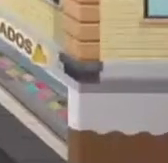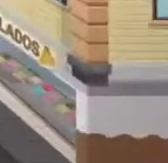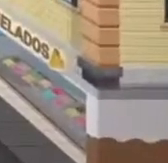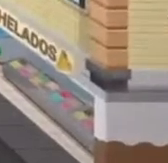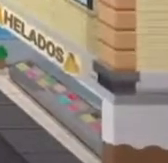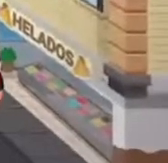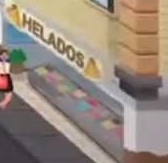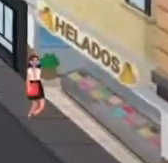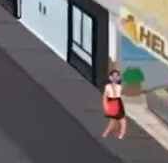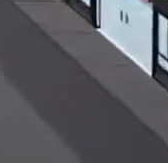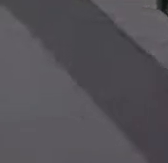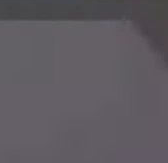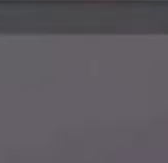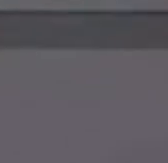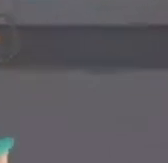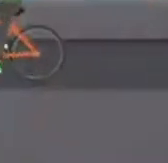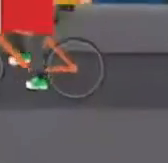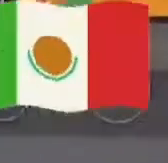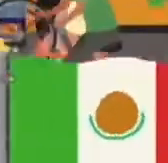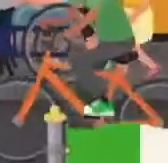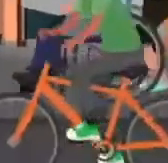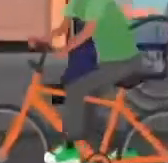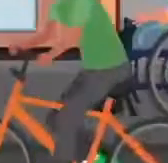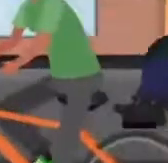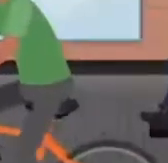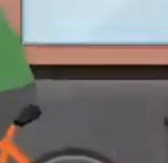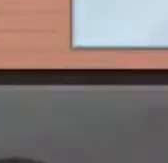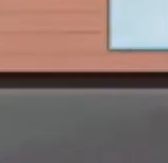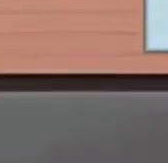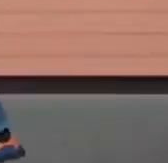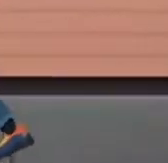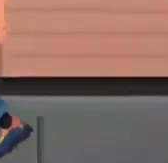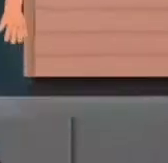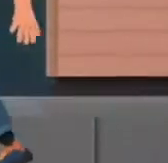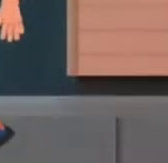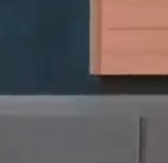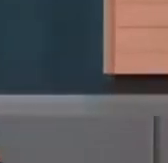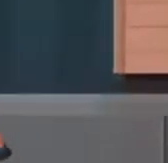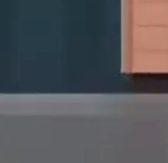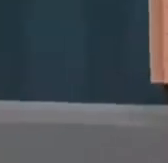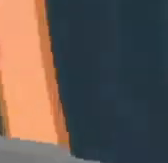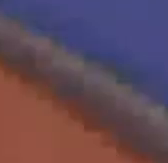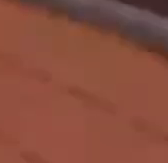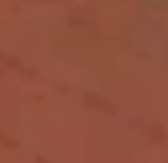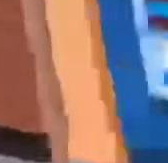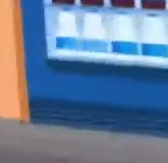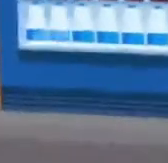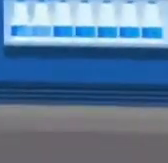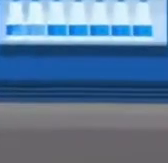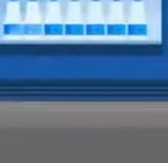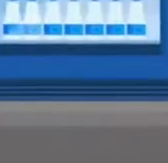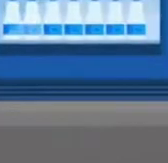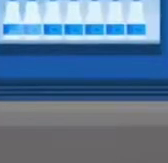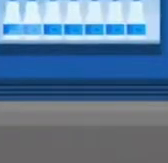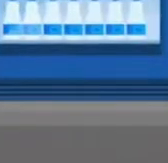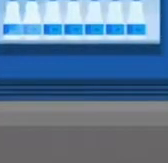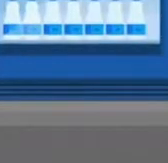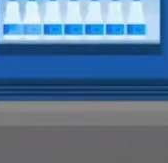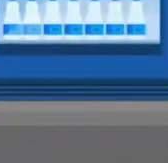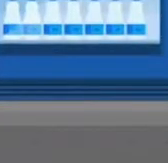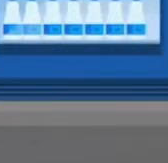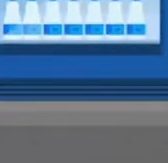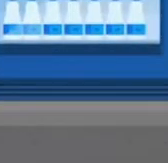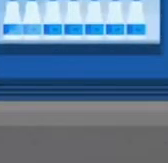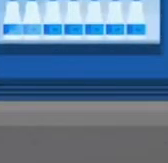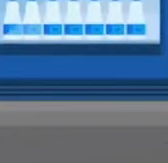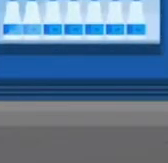Cuando las empresas compiten tú puedes escoger la opción que más se ajuste a tu bolsillo y a tus necesidades. Yo compro la comida para mi